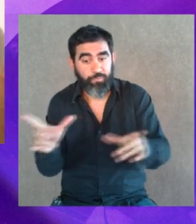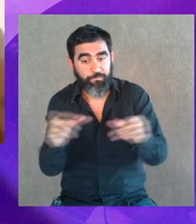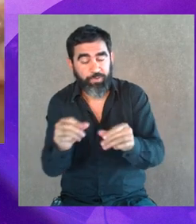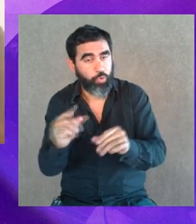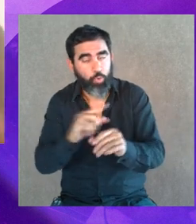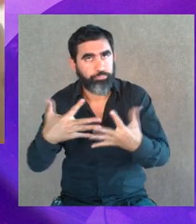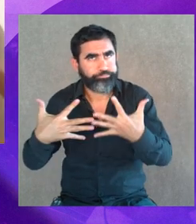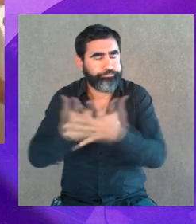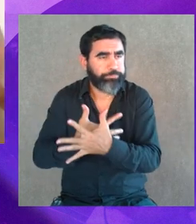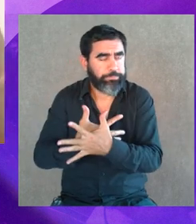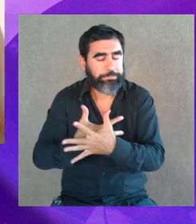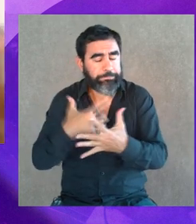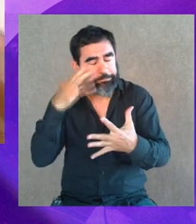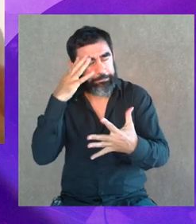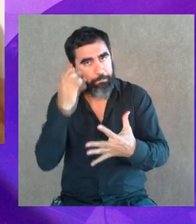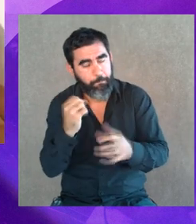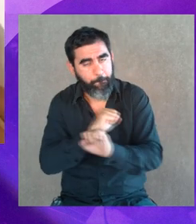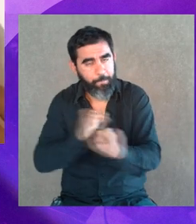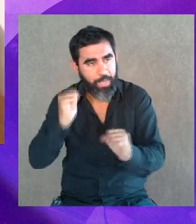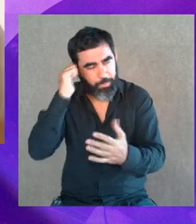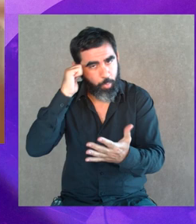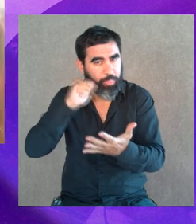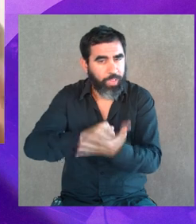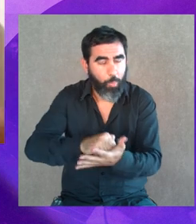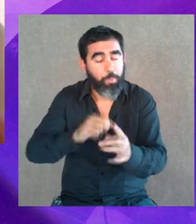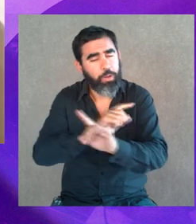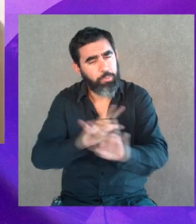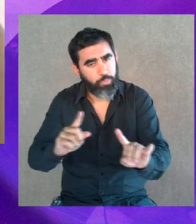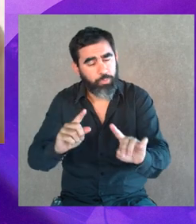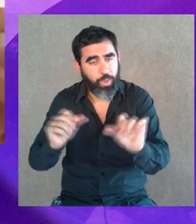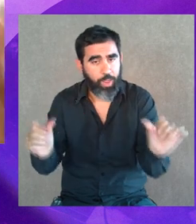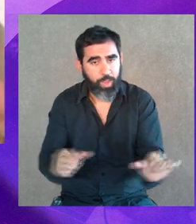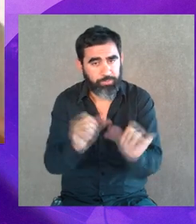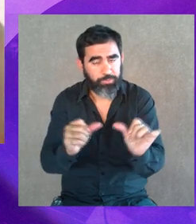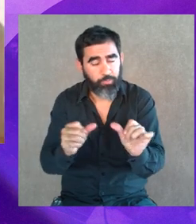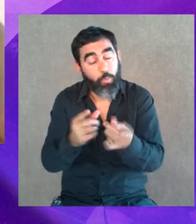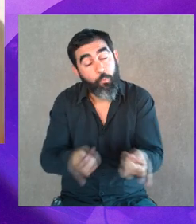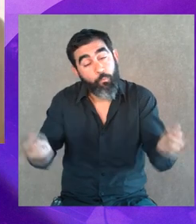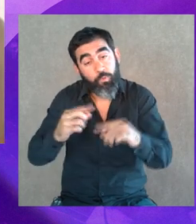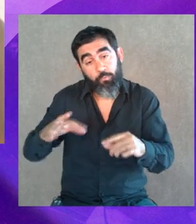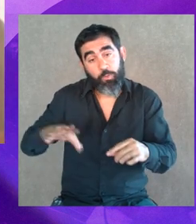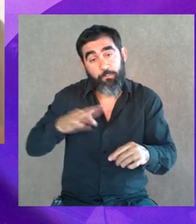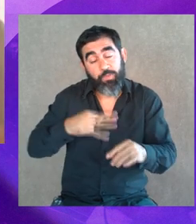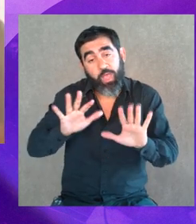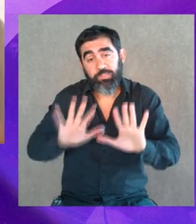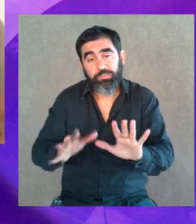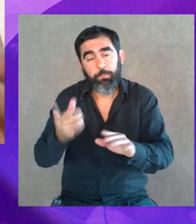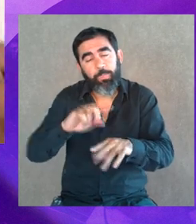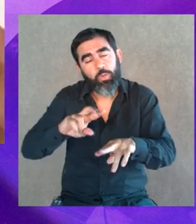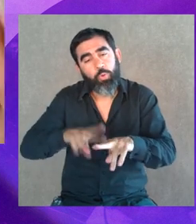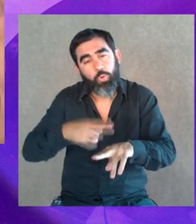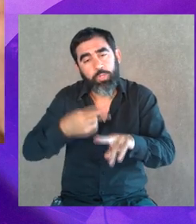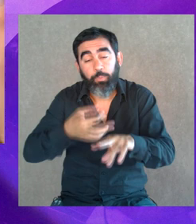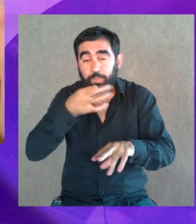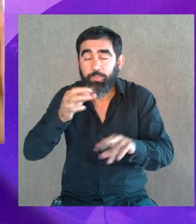golpeado, como sacudido, movilizado, emocionado, pero está,